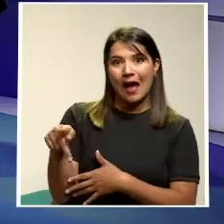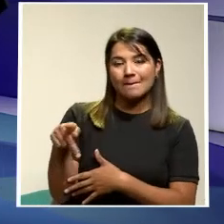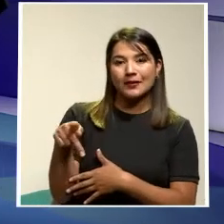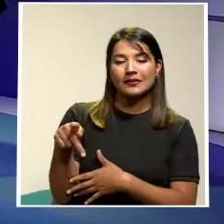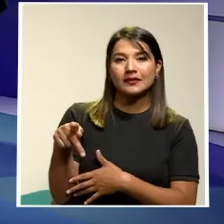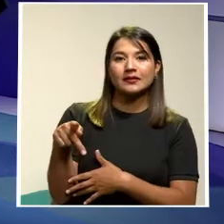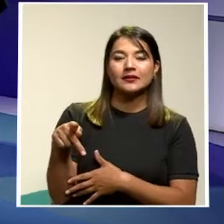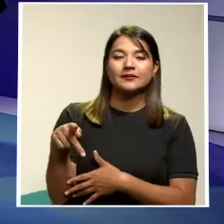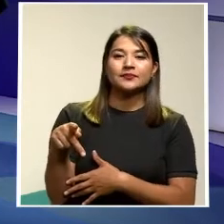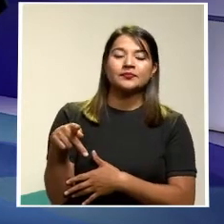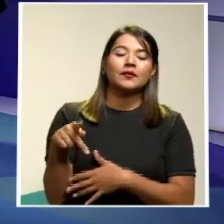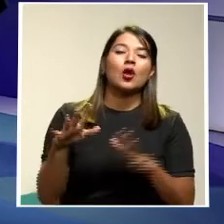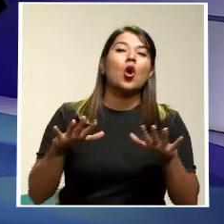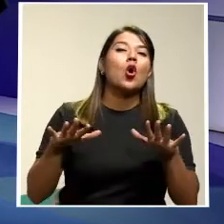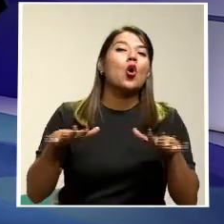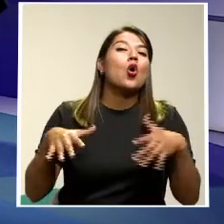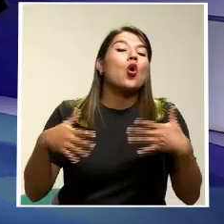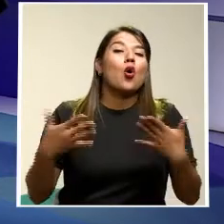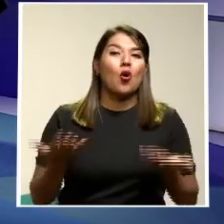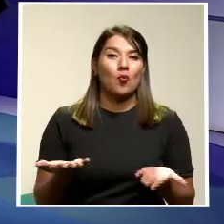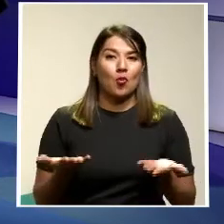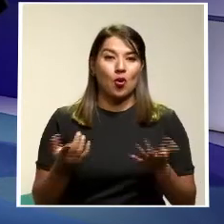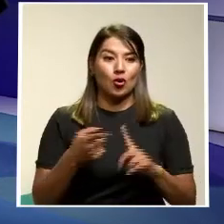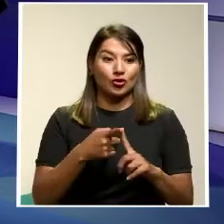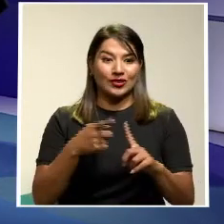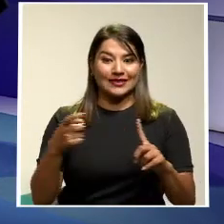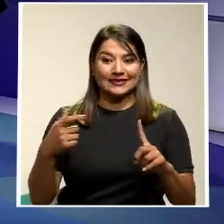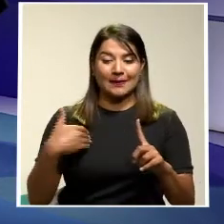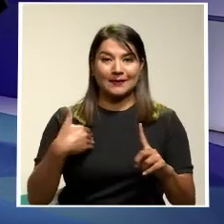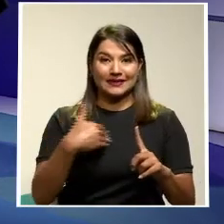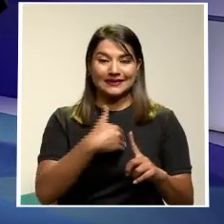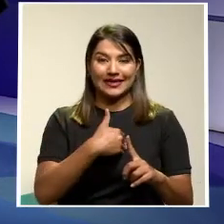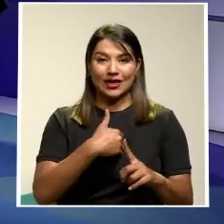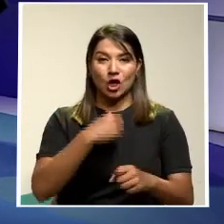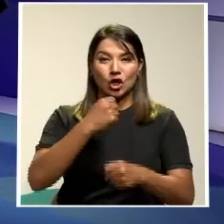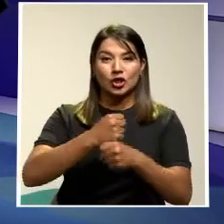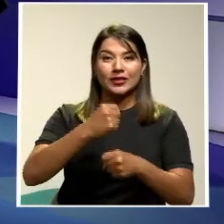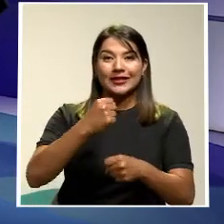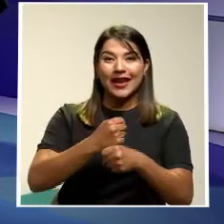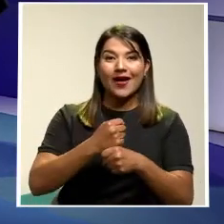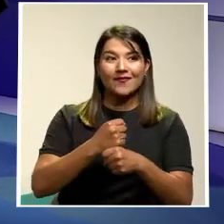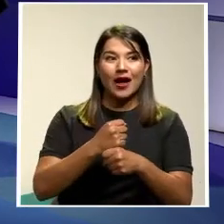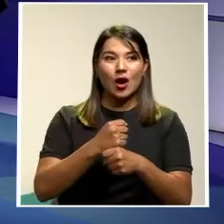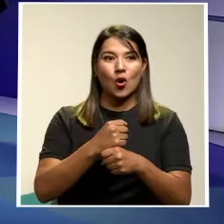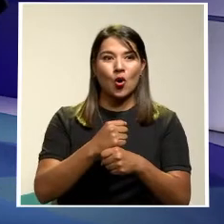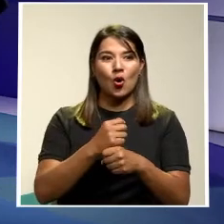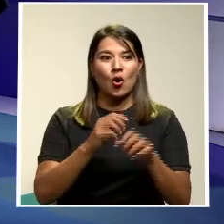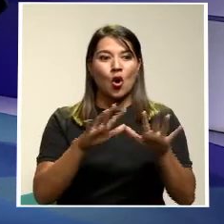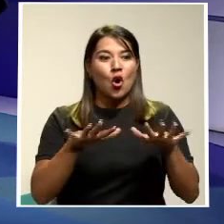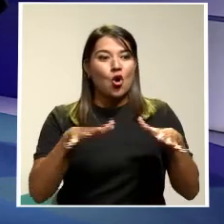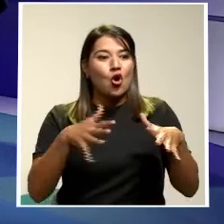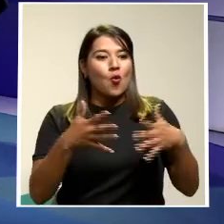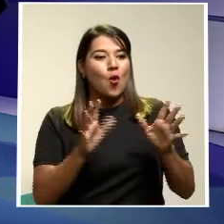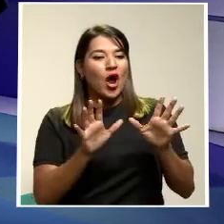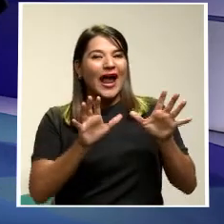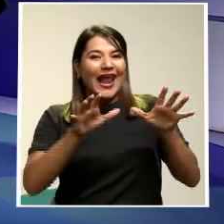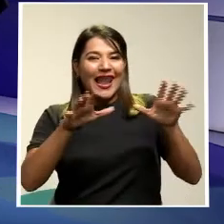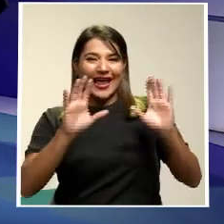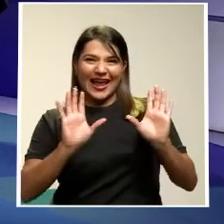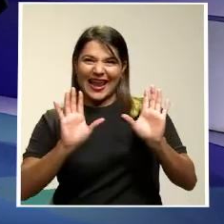empresas ¿Cómo encuadrar desde el Ministerio de Trabajo la actividad de estas empresas Que tienen